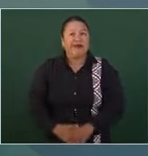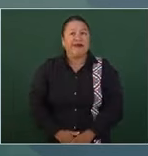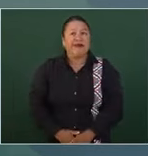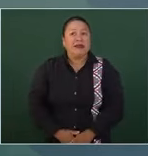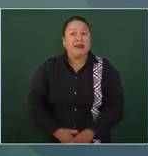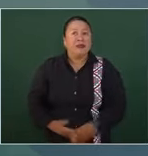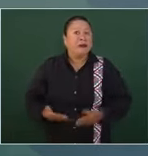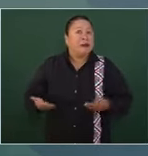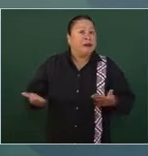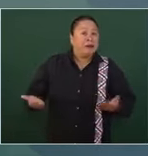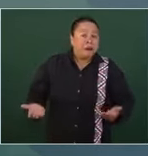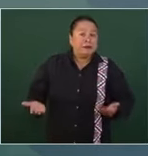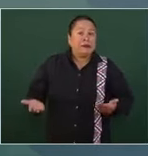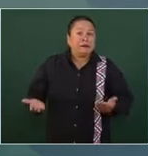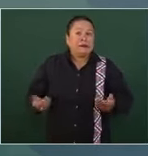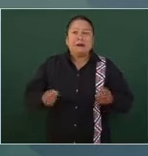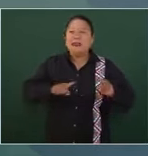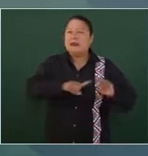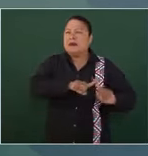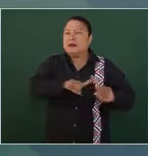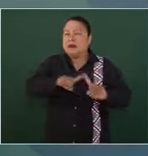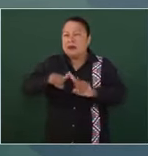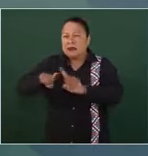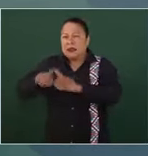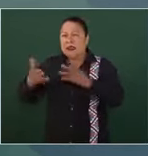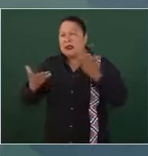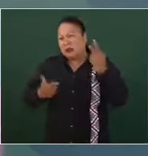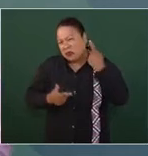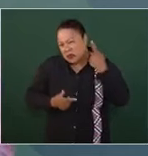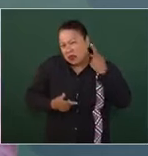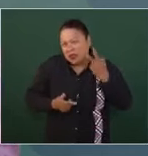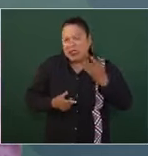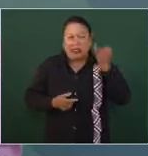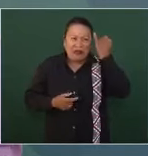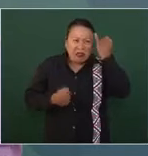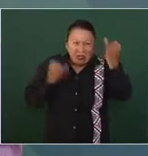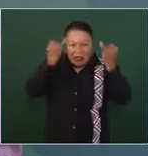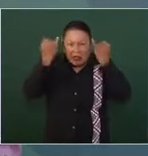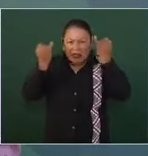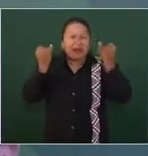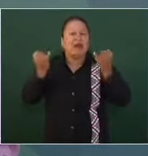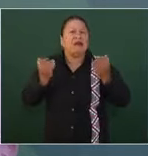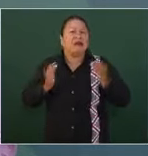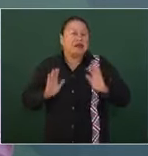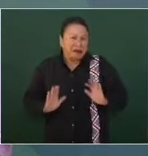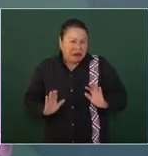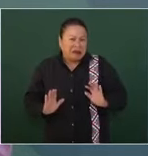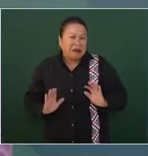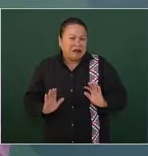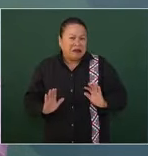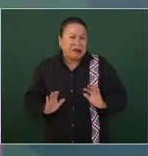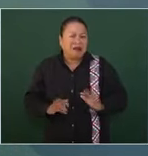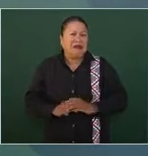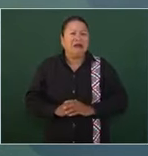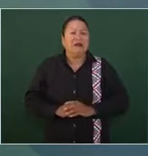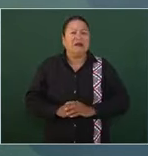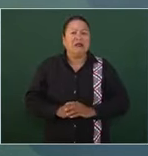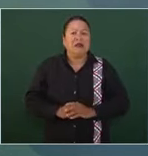Independientemente de las diferencias políticas, ideológicas que se puedan tener,